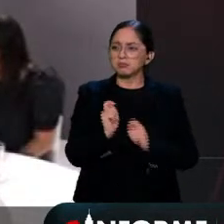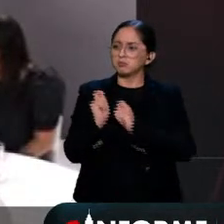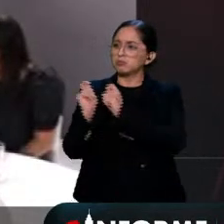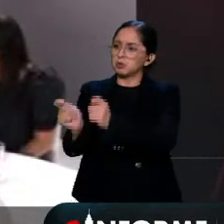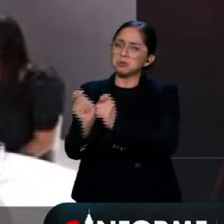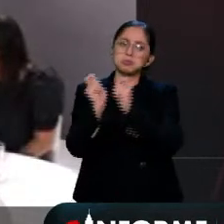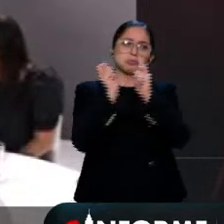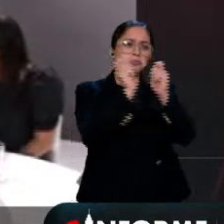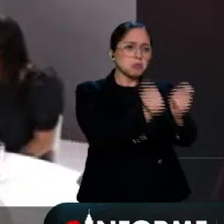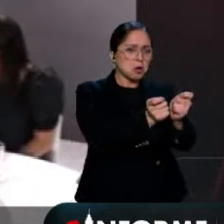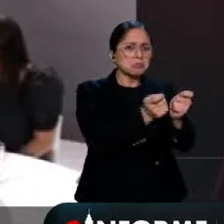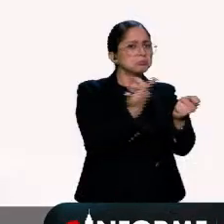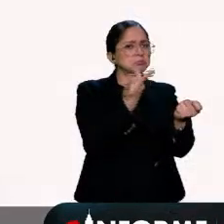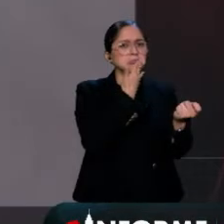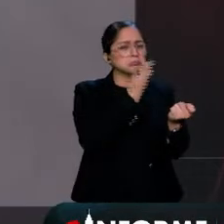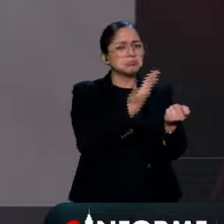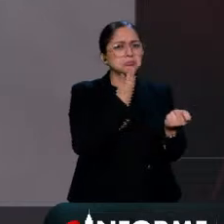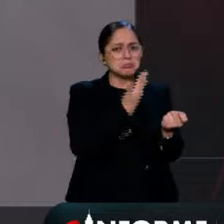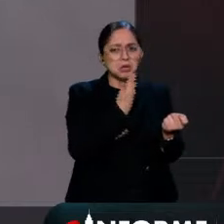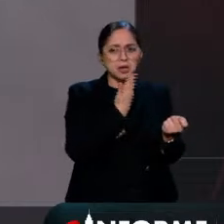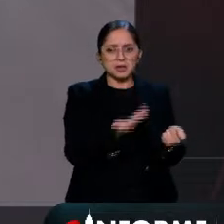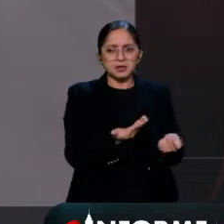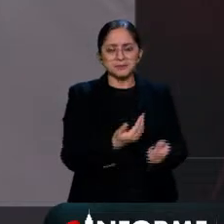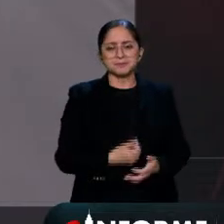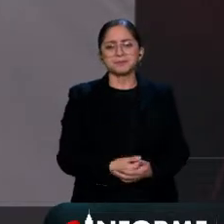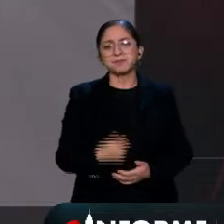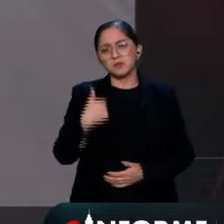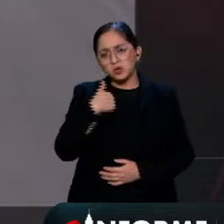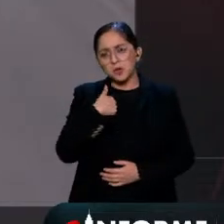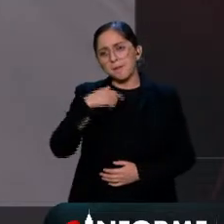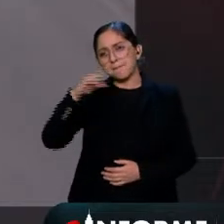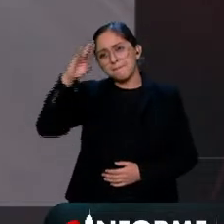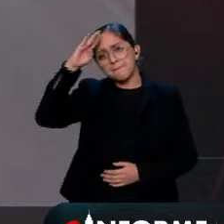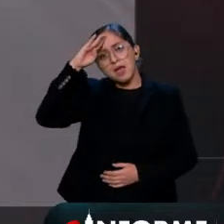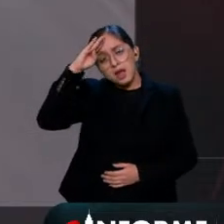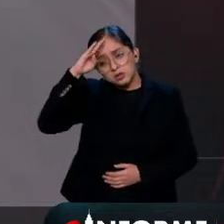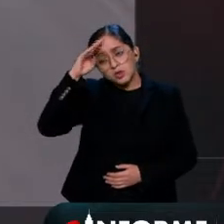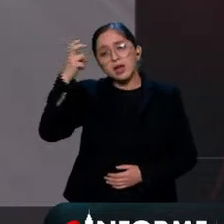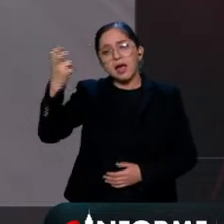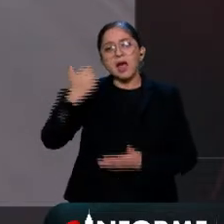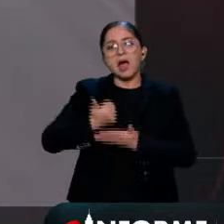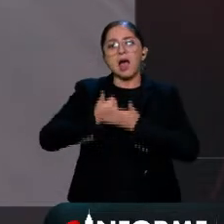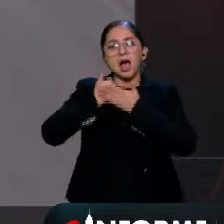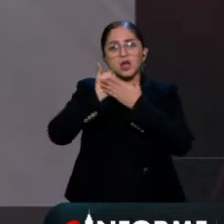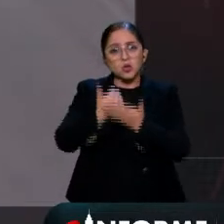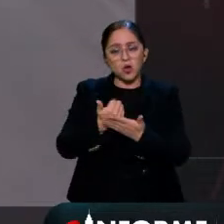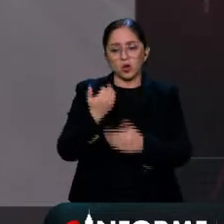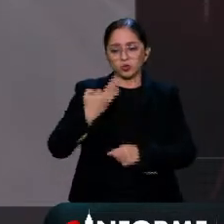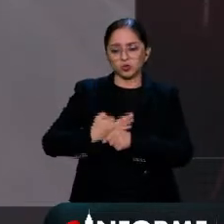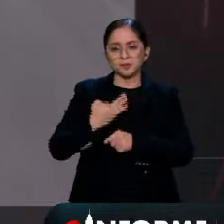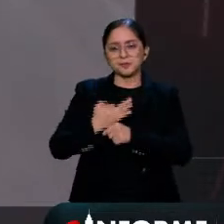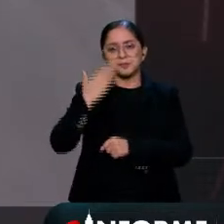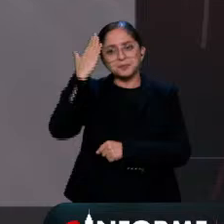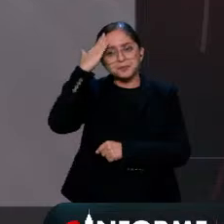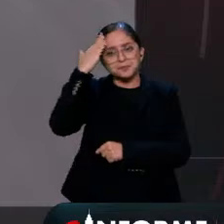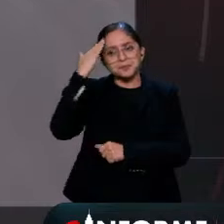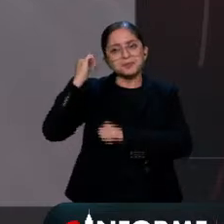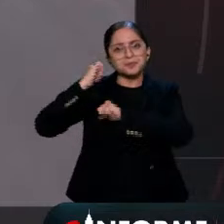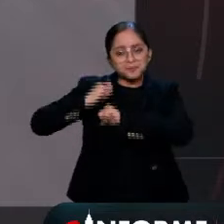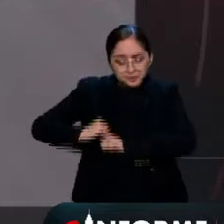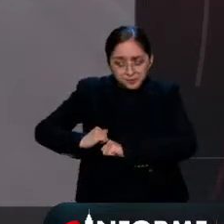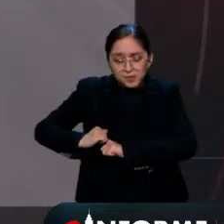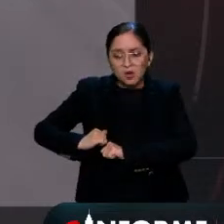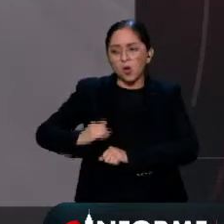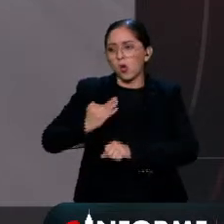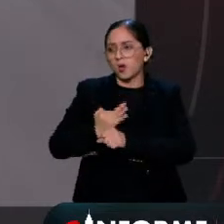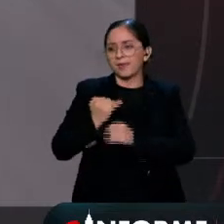garantizada. Creo que las condiciones están para generar autoridades electorales hoy, autónomas, independientes,